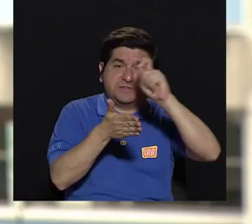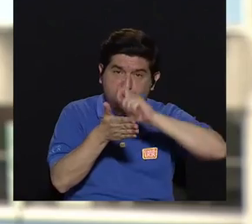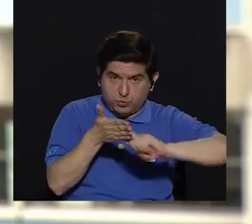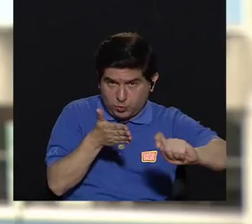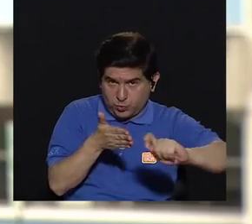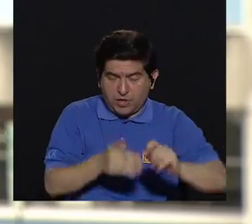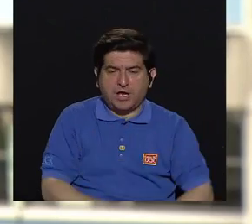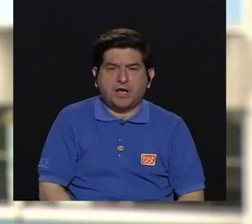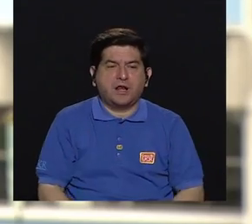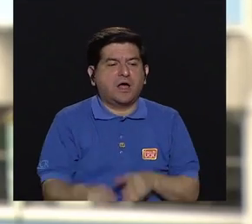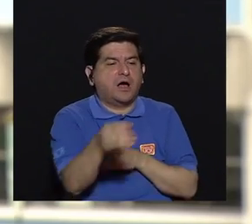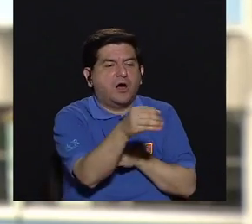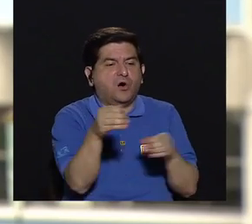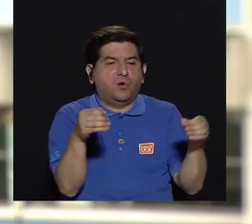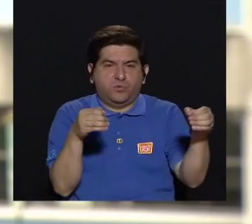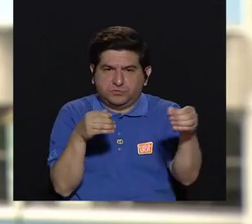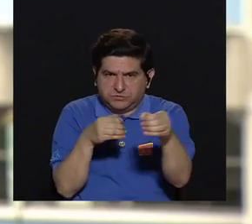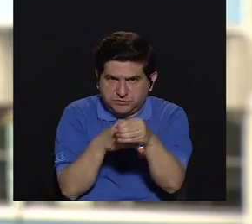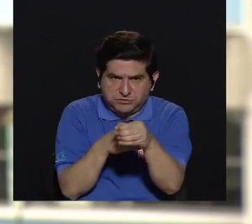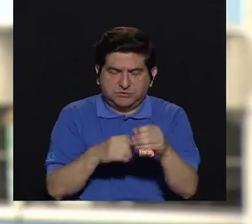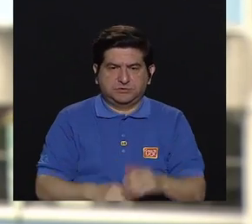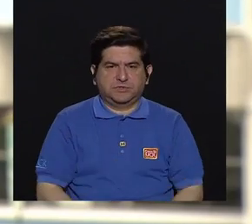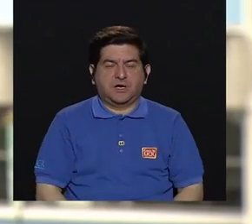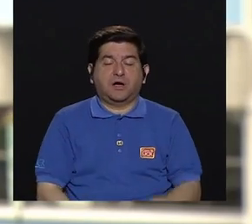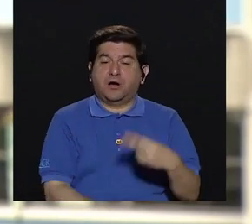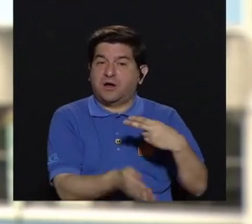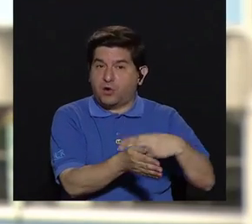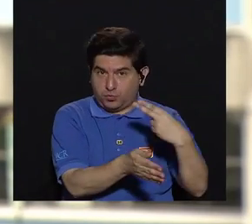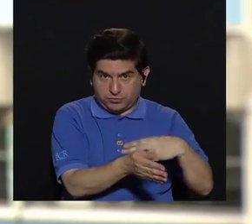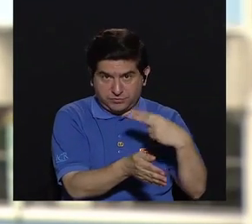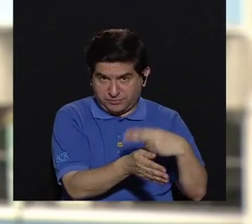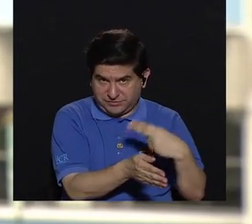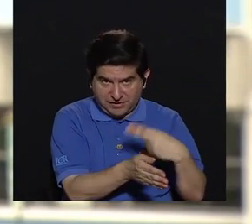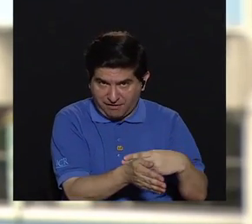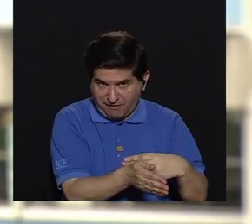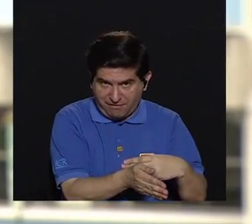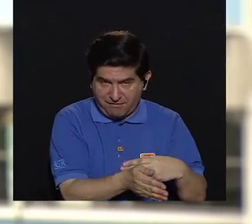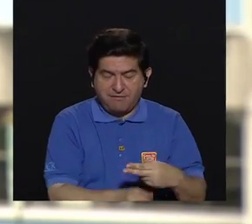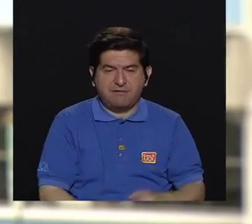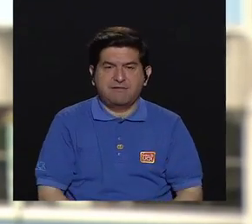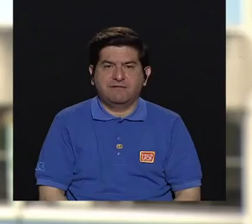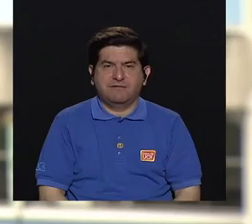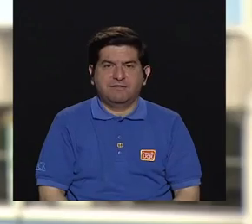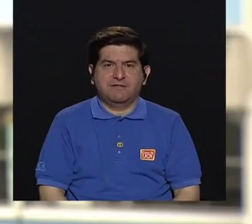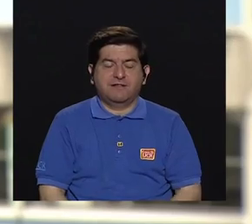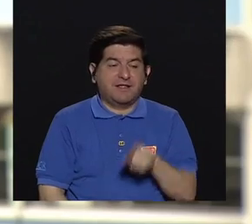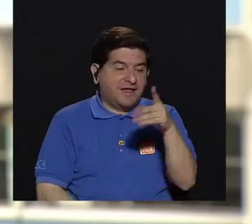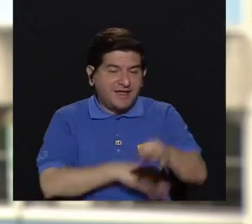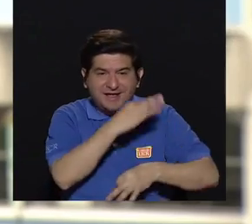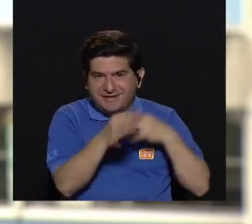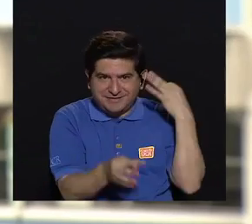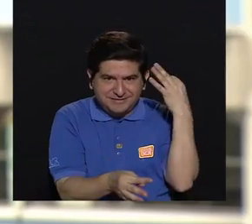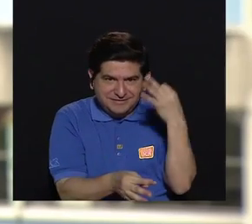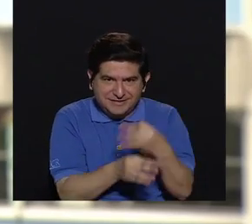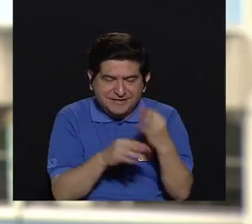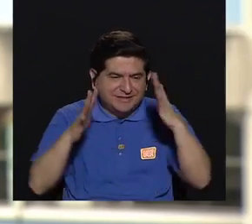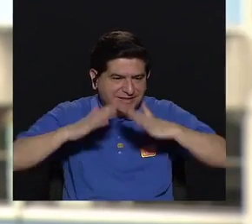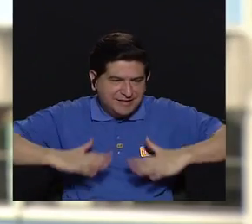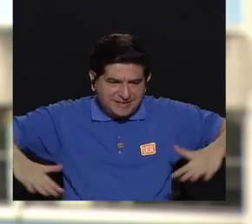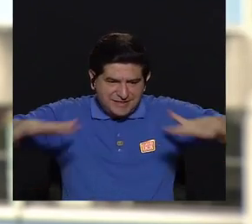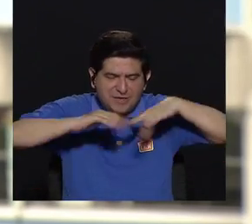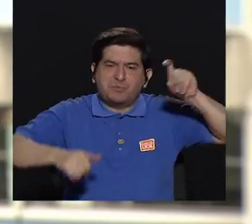escuelas o en oficinas, en hospitales, en este tipo de